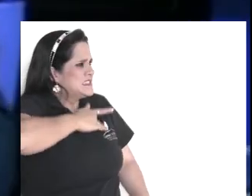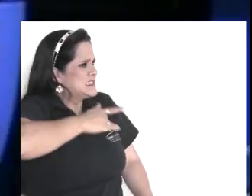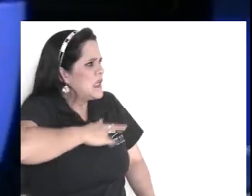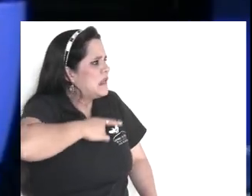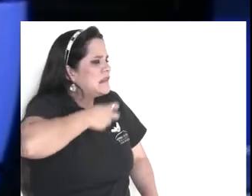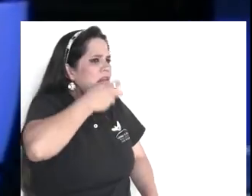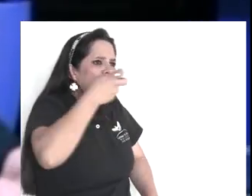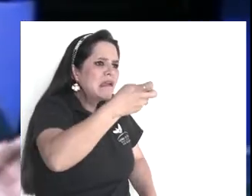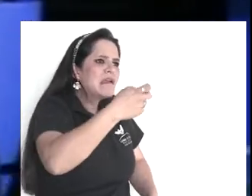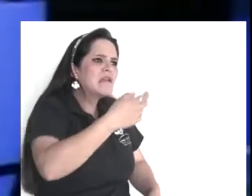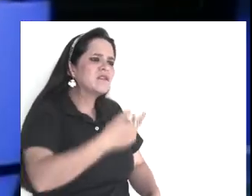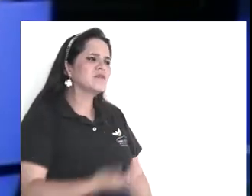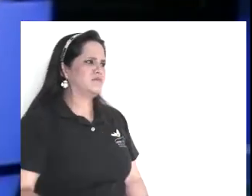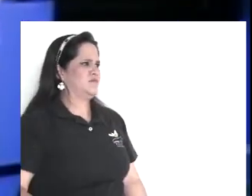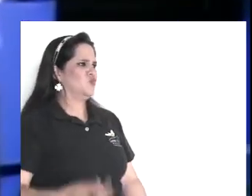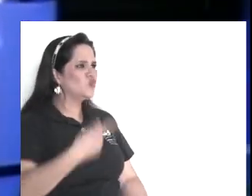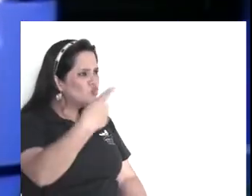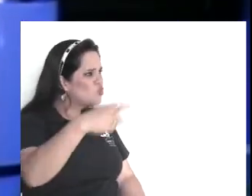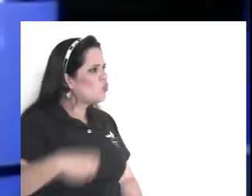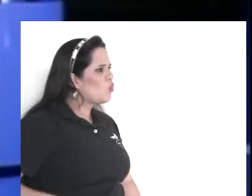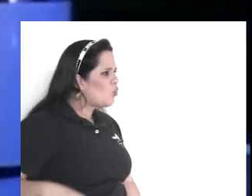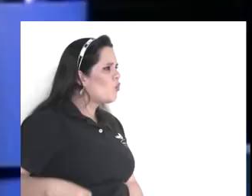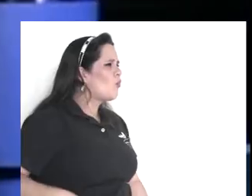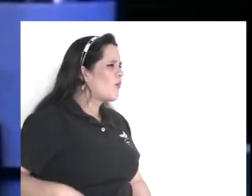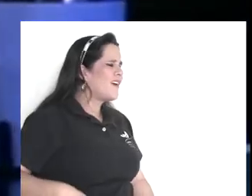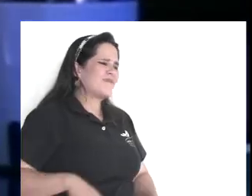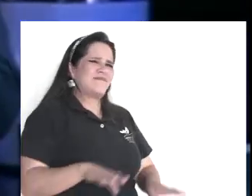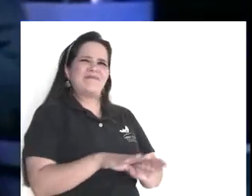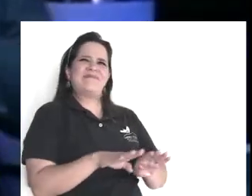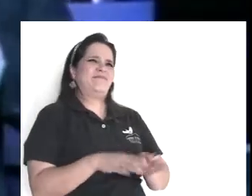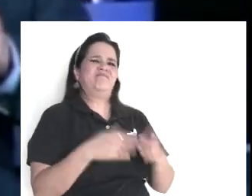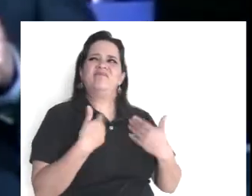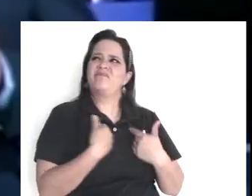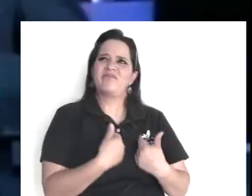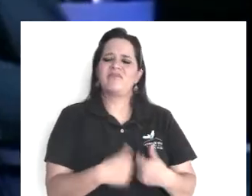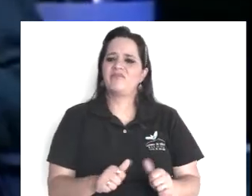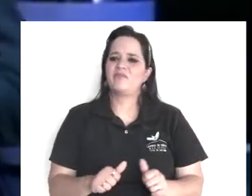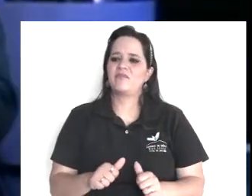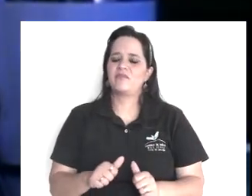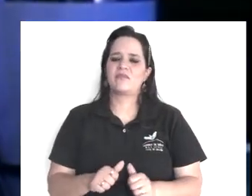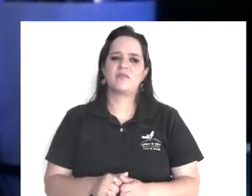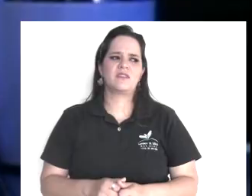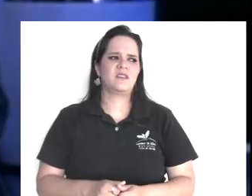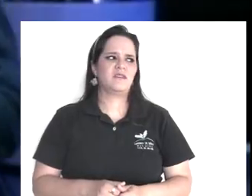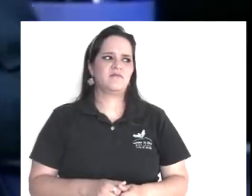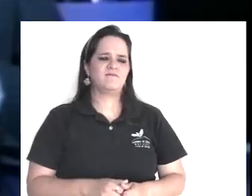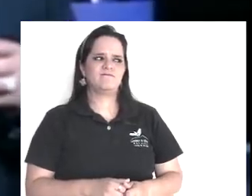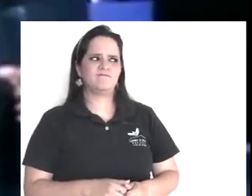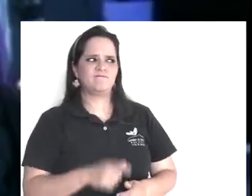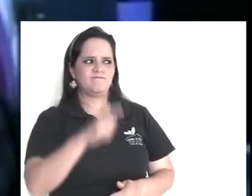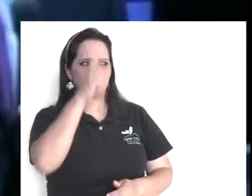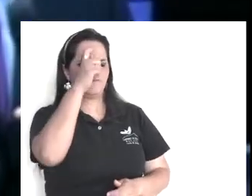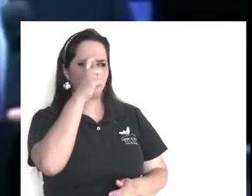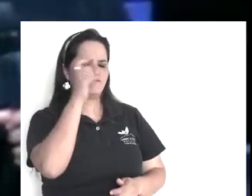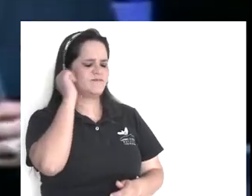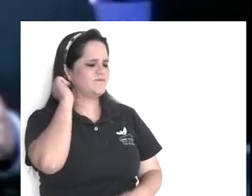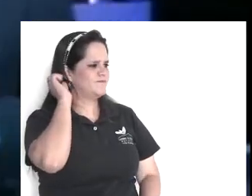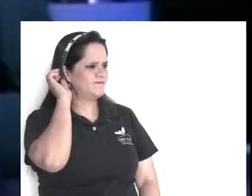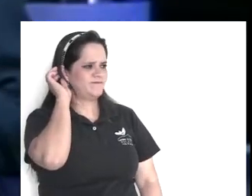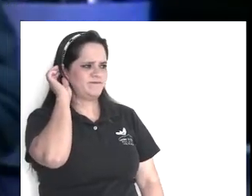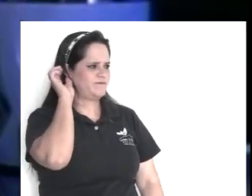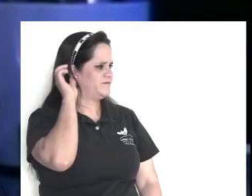cállate la boca, cual, sentiste en tu corazón, engañoso es el corazón, y perverso,